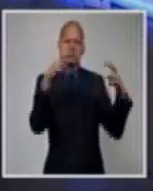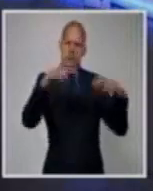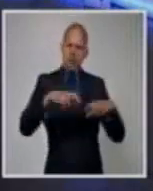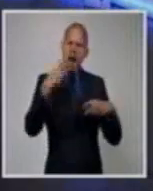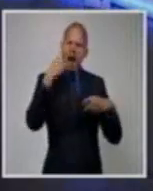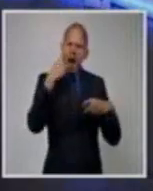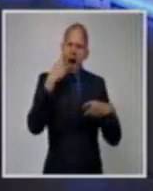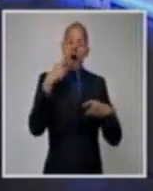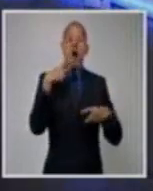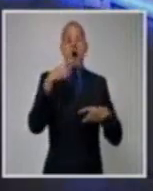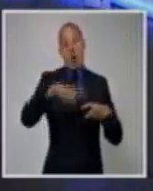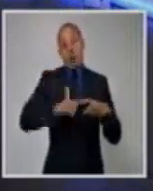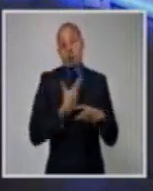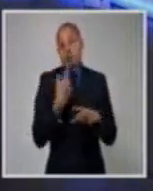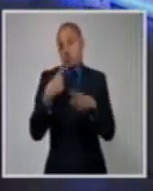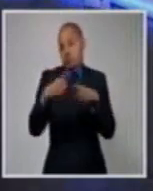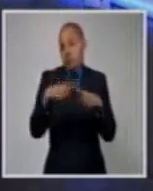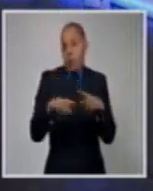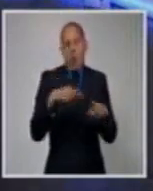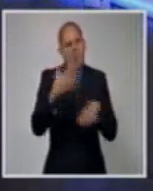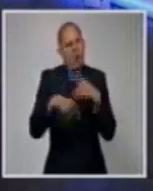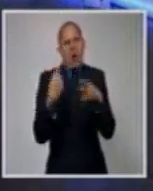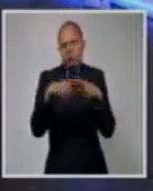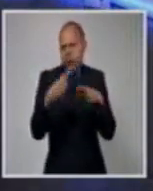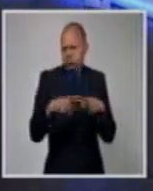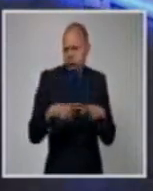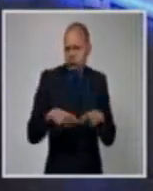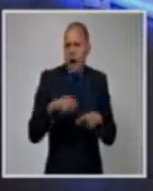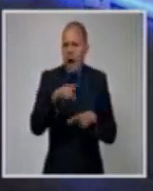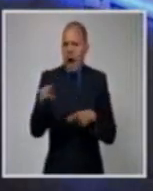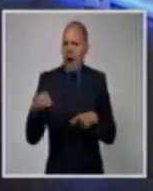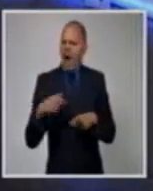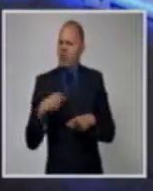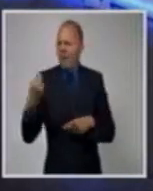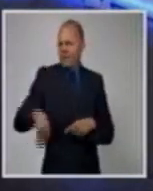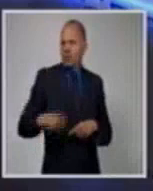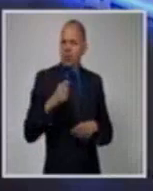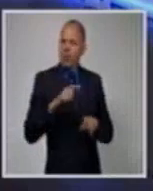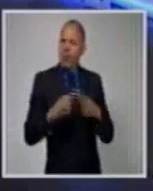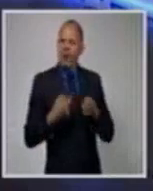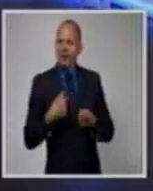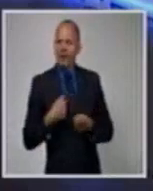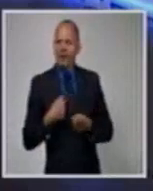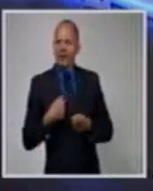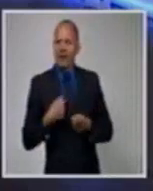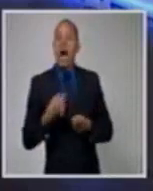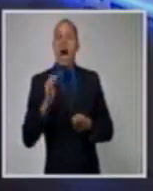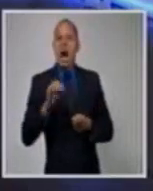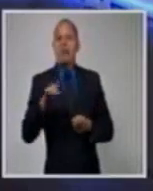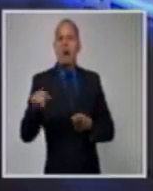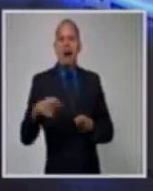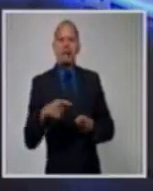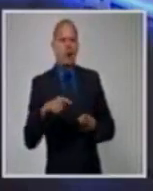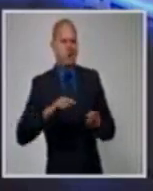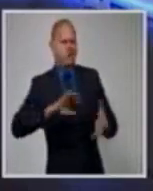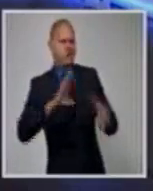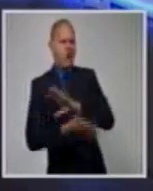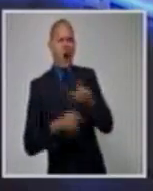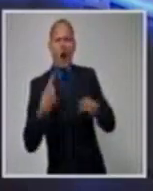cultura, para otra vez acorralar a sus dirigentes, asediar su sede, y crear, como tú dices, otra circunstancia.